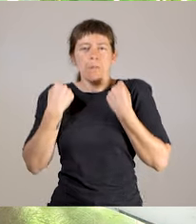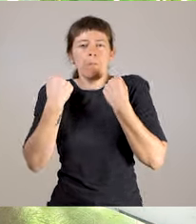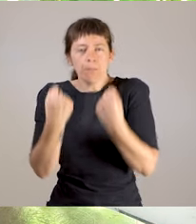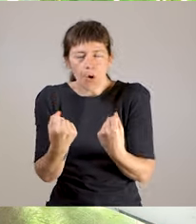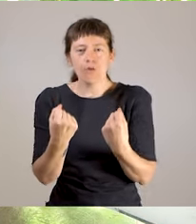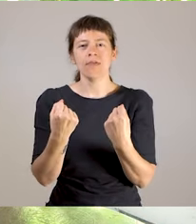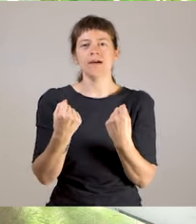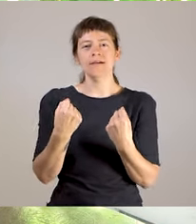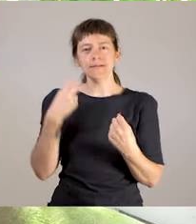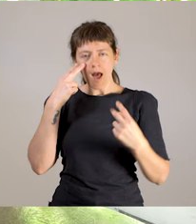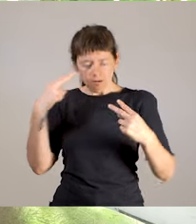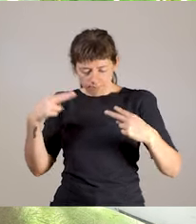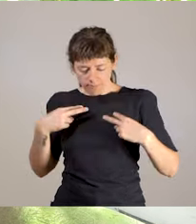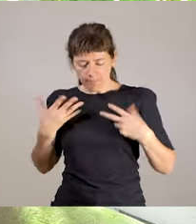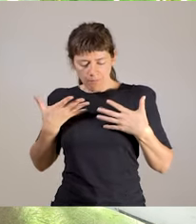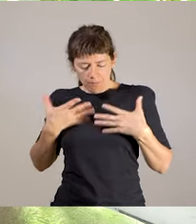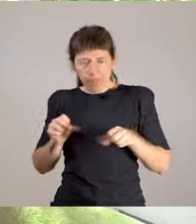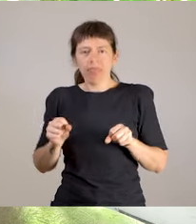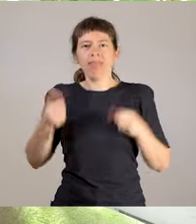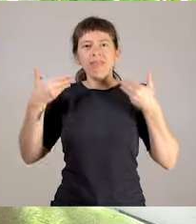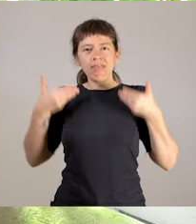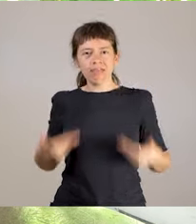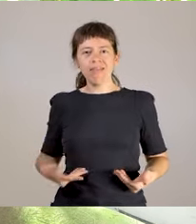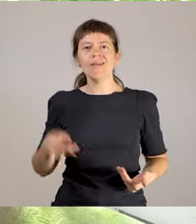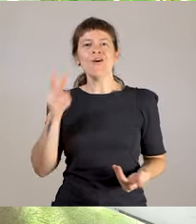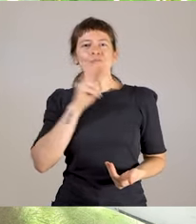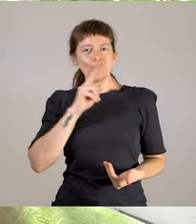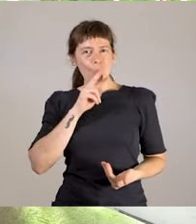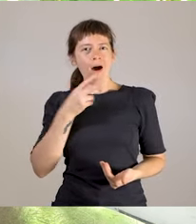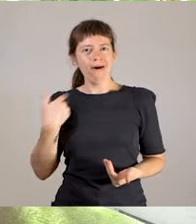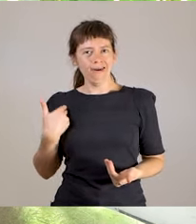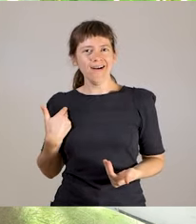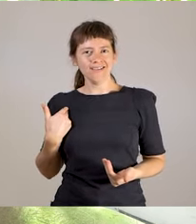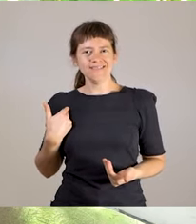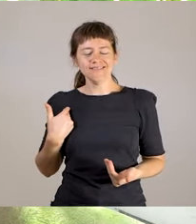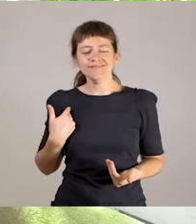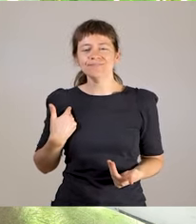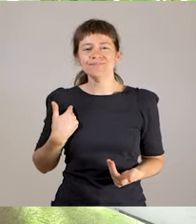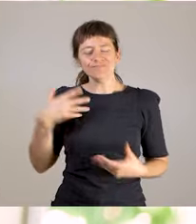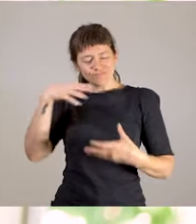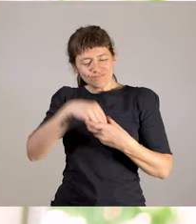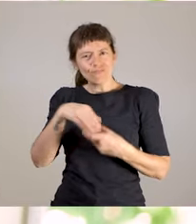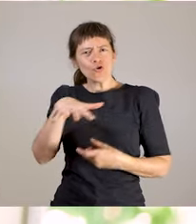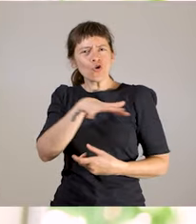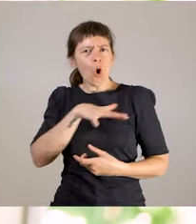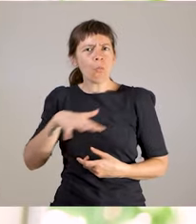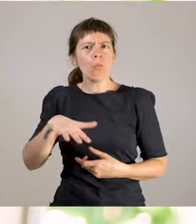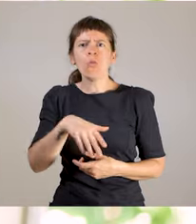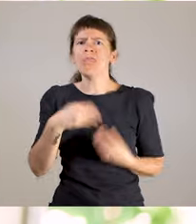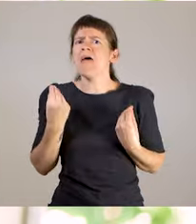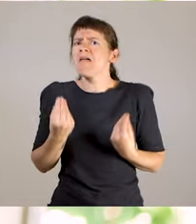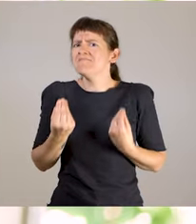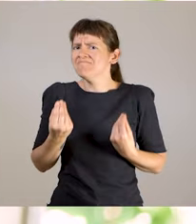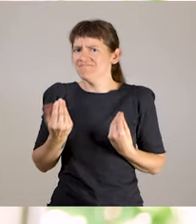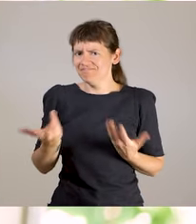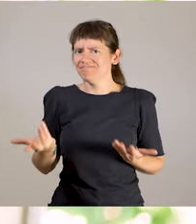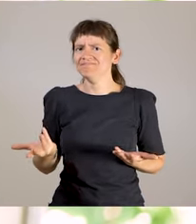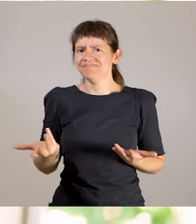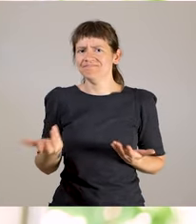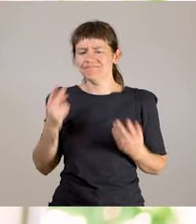florecer de las mujeres indígenas, que incluso está siendo cuestionado dentro de las comunidades, ¿no? Para la cosmovisión andina,